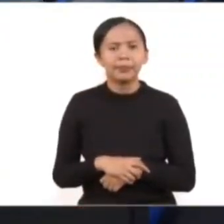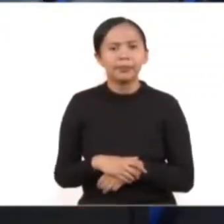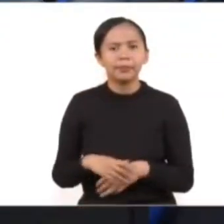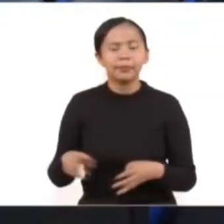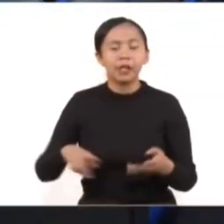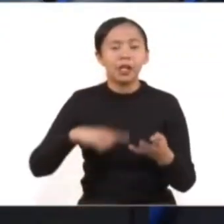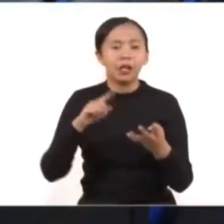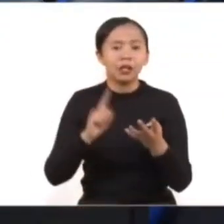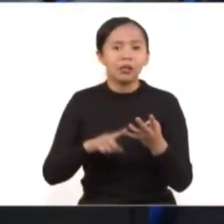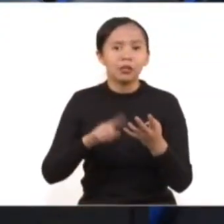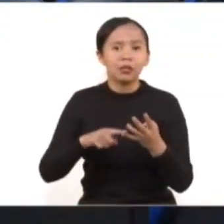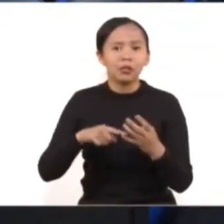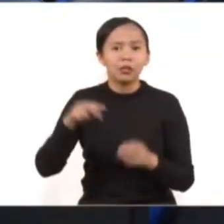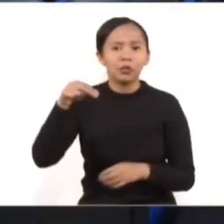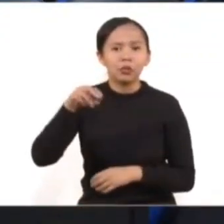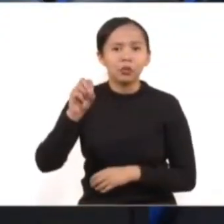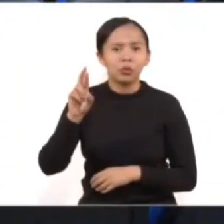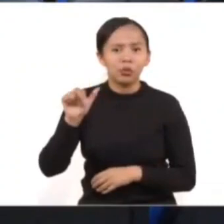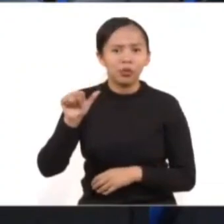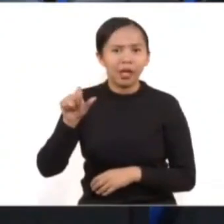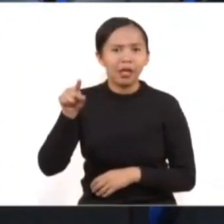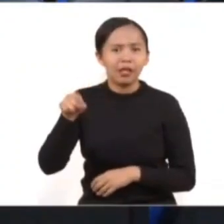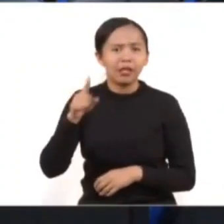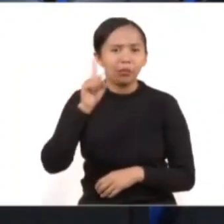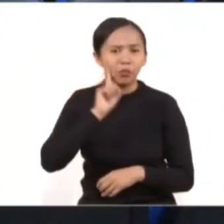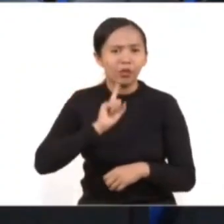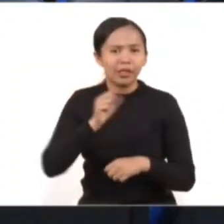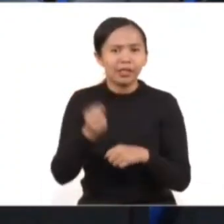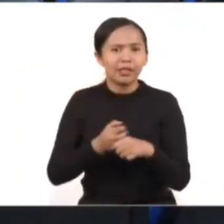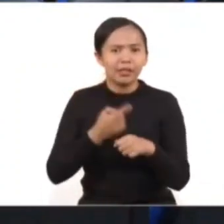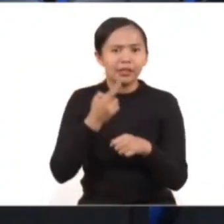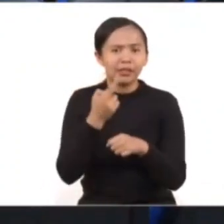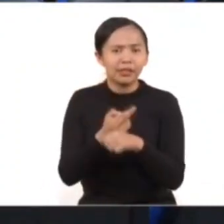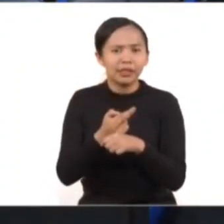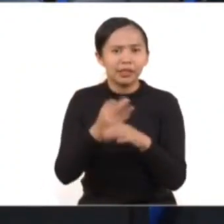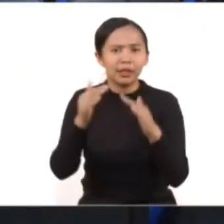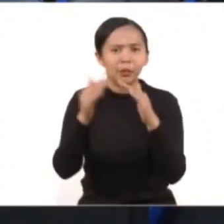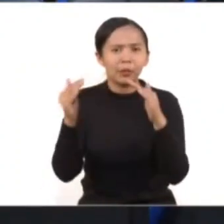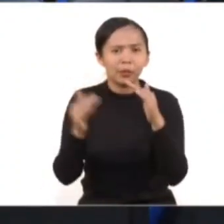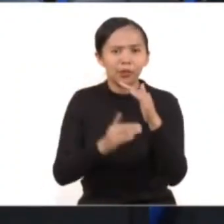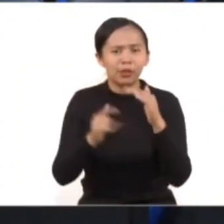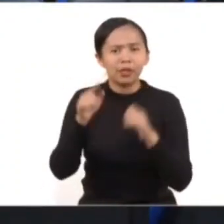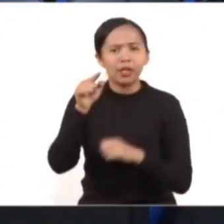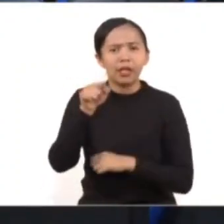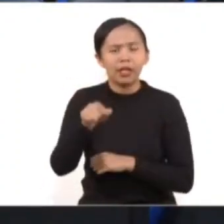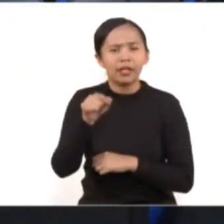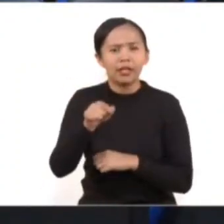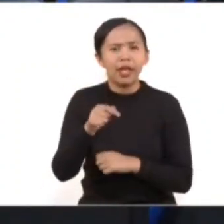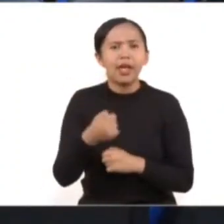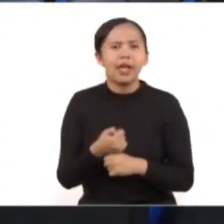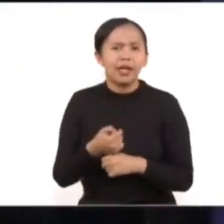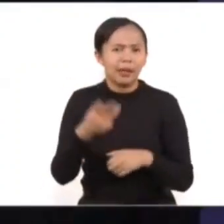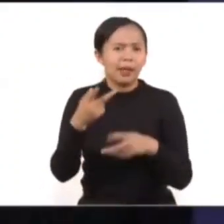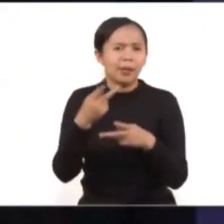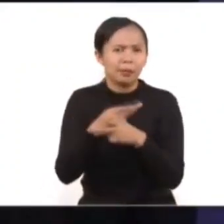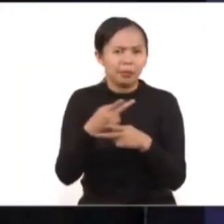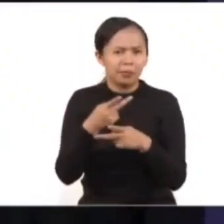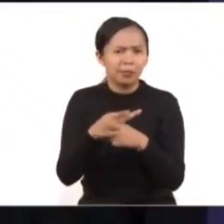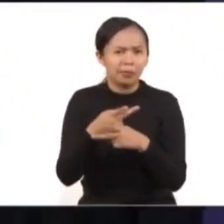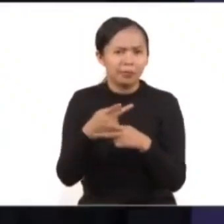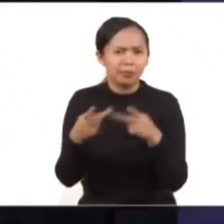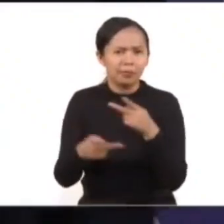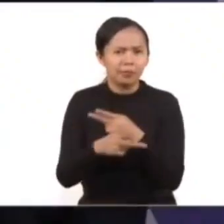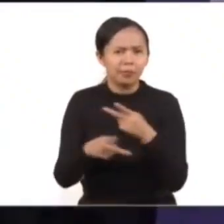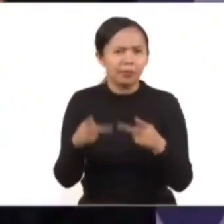Maestra Nora Rubalcaba Gámez, subsecretaria de Educación Media Superior de la Secretaría de Educación Pública del Gobierno de México.